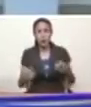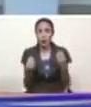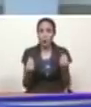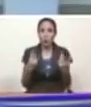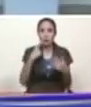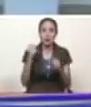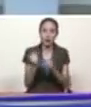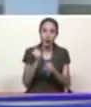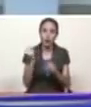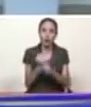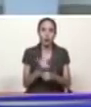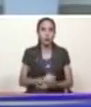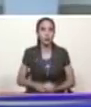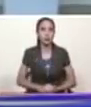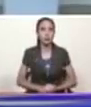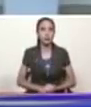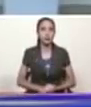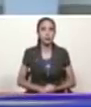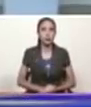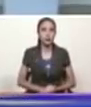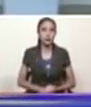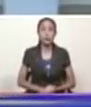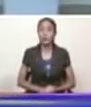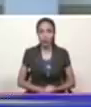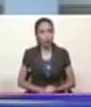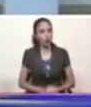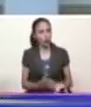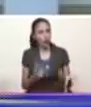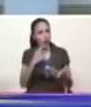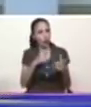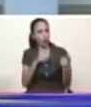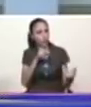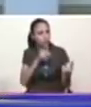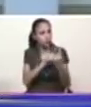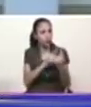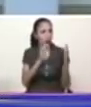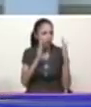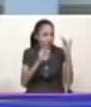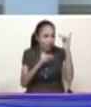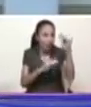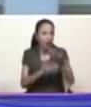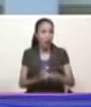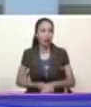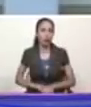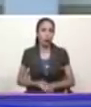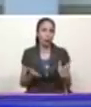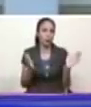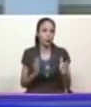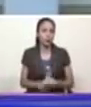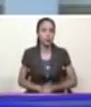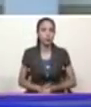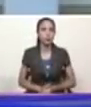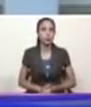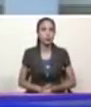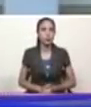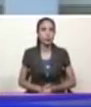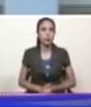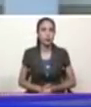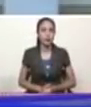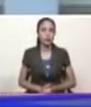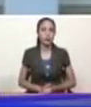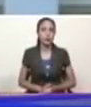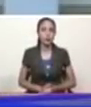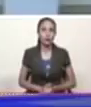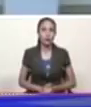miles están todos los días sembrando atendiendo llevando los ciclos de siembra los